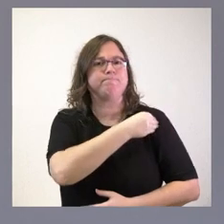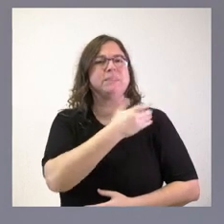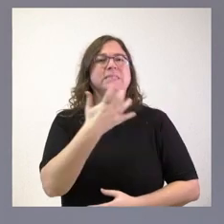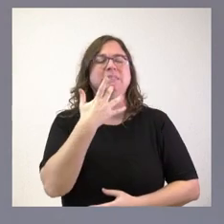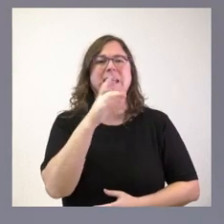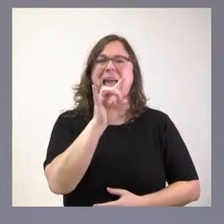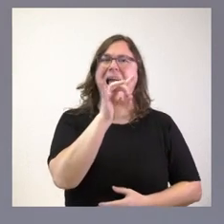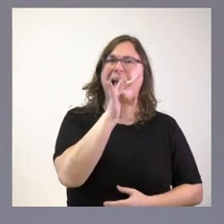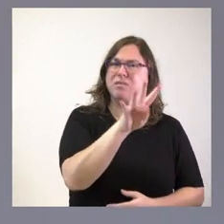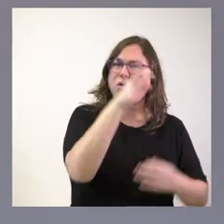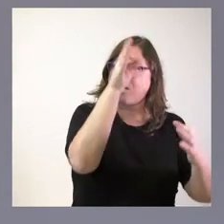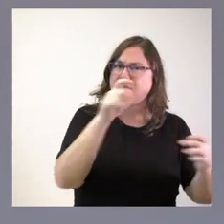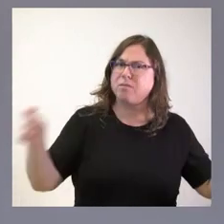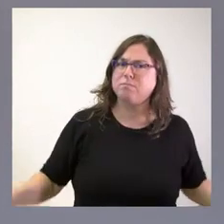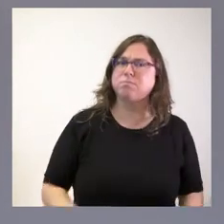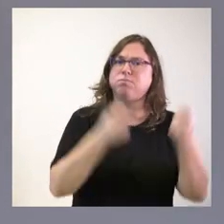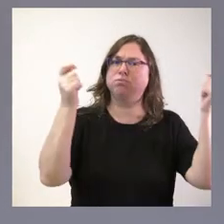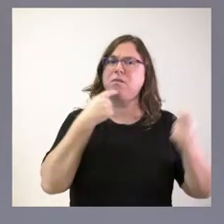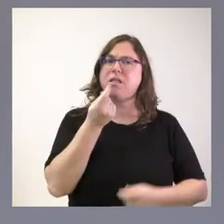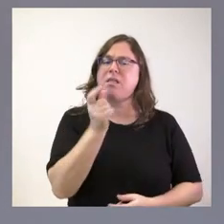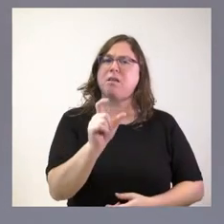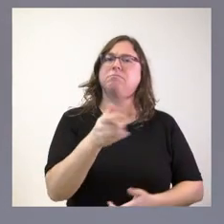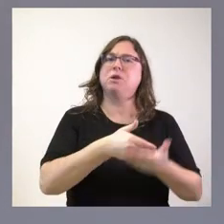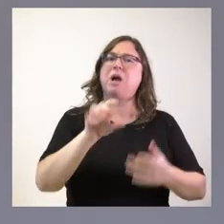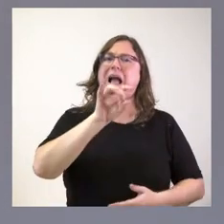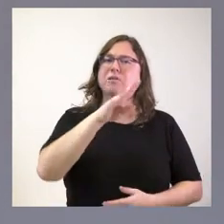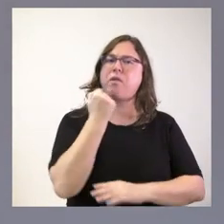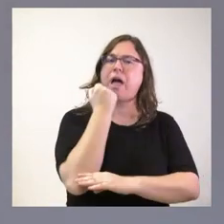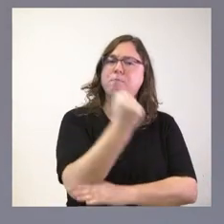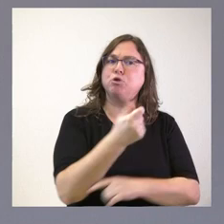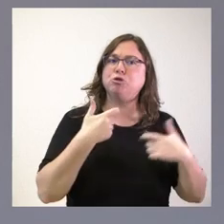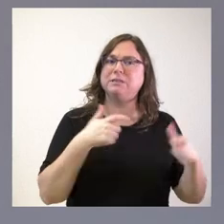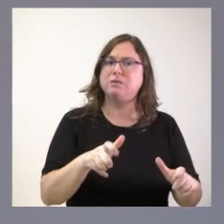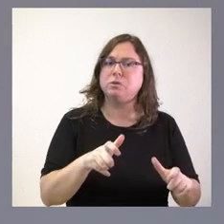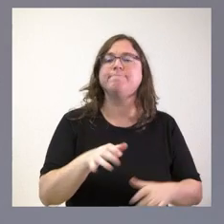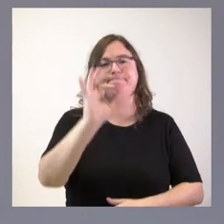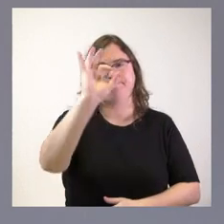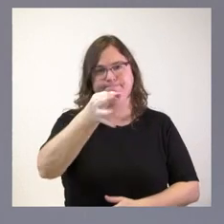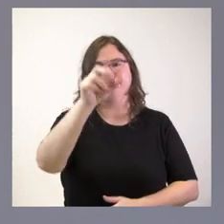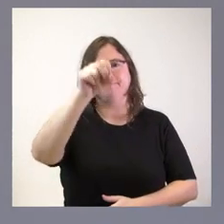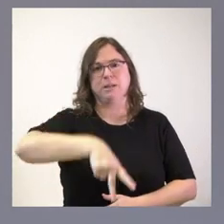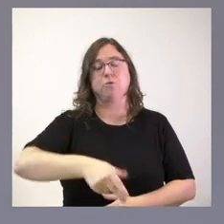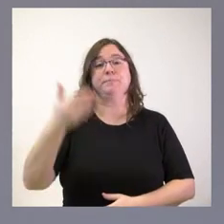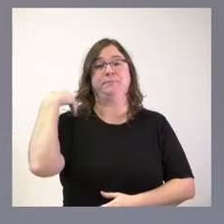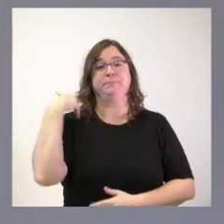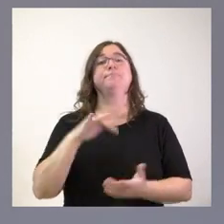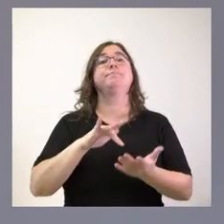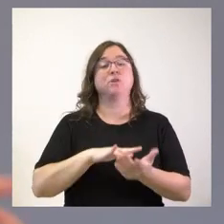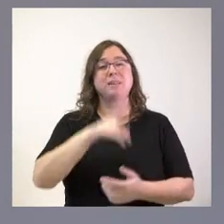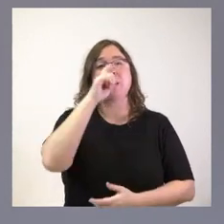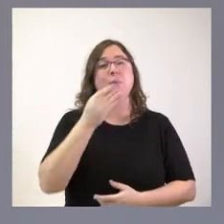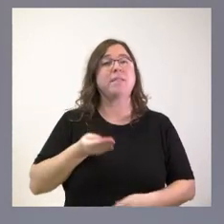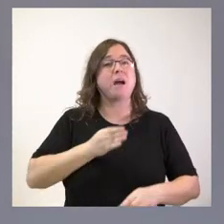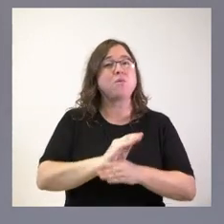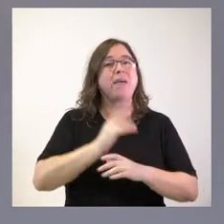14 la cifra que se había anunciado por parte de la Junta de Castilla y León, de apoyo al sector. Y, efectivamente, llevábamos el otro día, recordarán ustedes, las ayudas